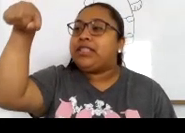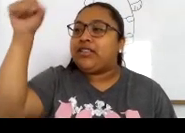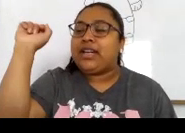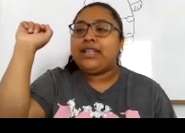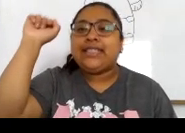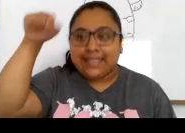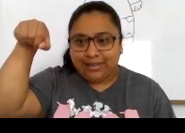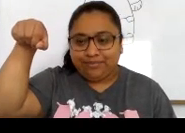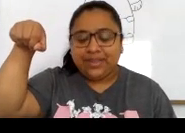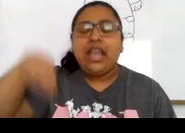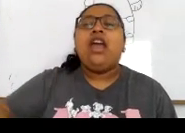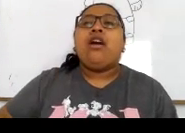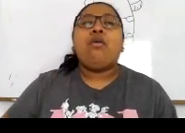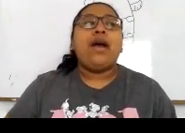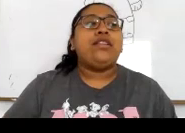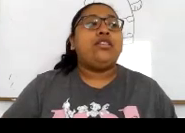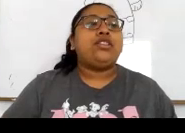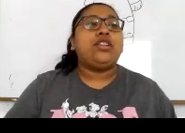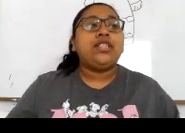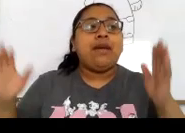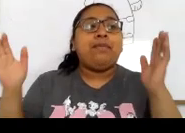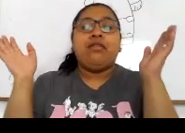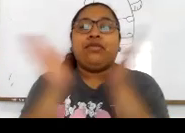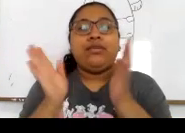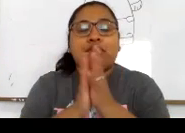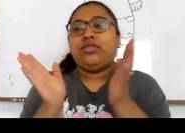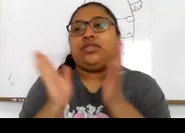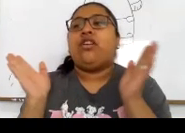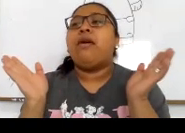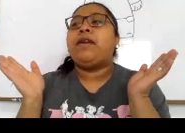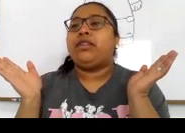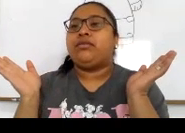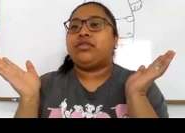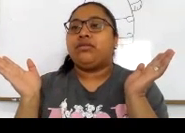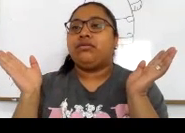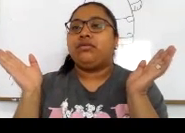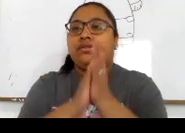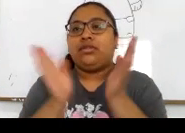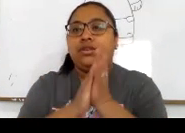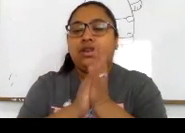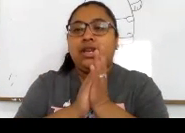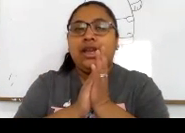estamos diciendo al líder, sí. Cuando nosotros aplaudimos, ¿cómo aplaudimos?